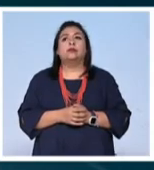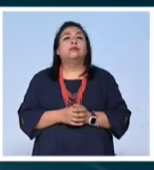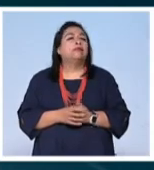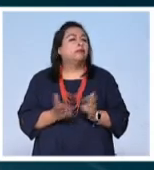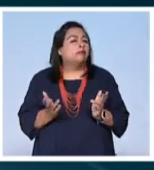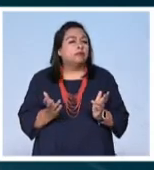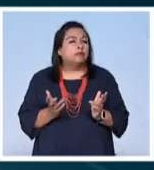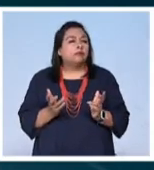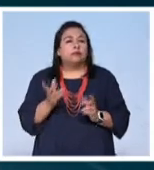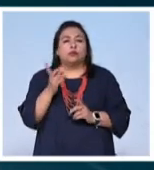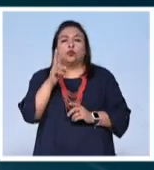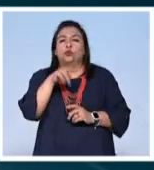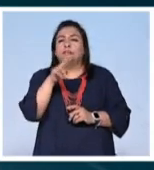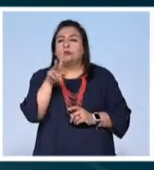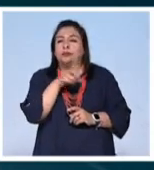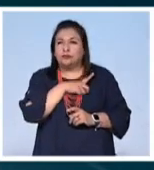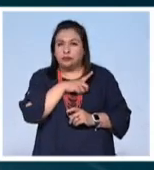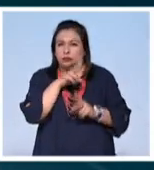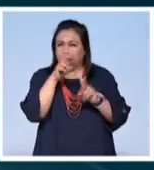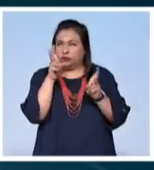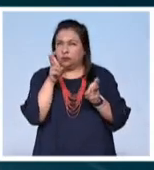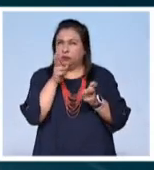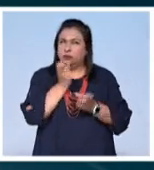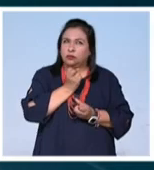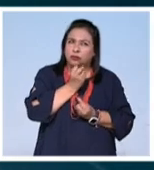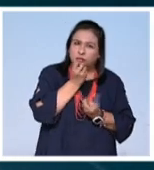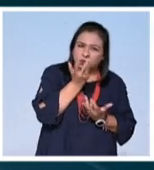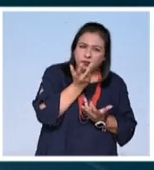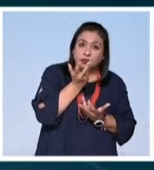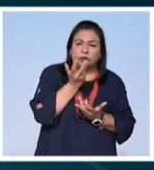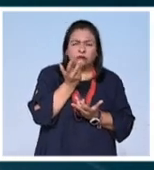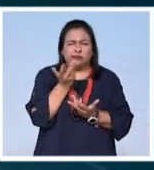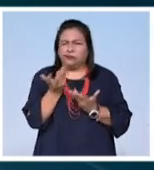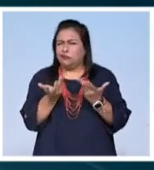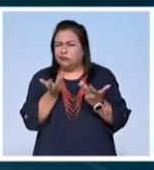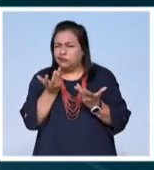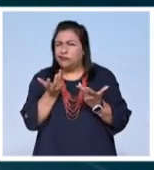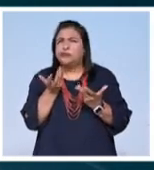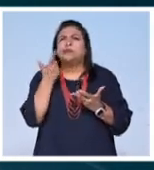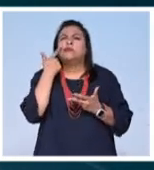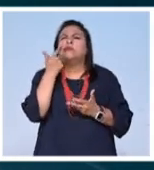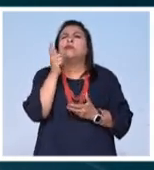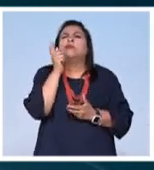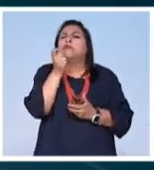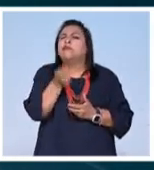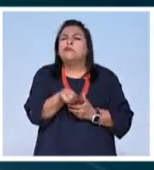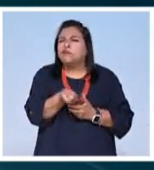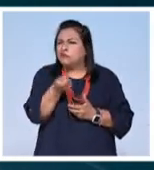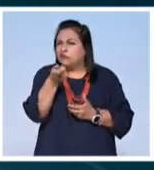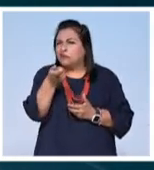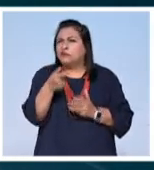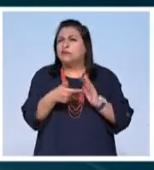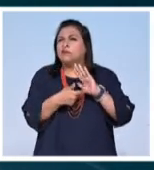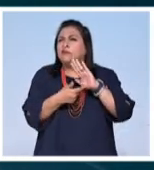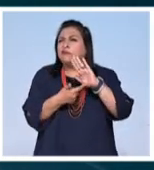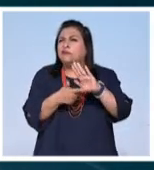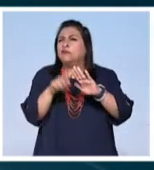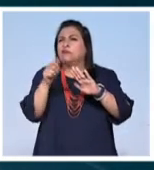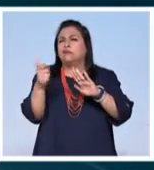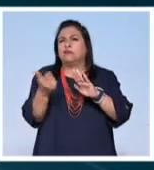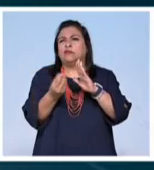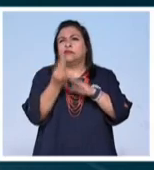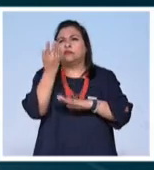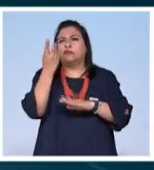Nunca solo es un título a la vez poético e intrigante. Vamos a descubrir qué va de esta muestra de obra